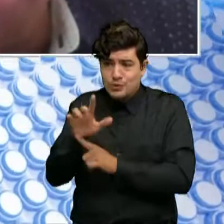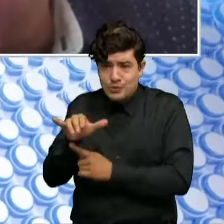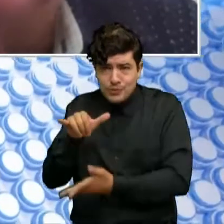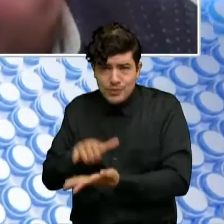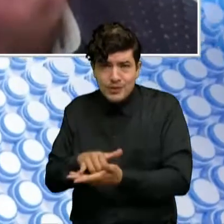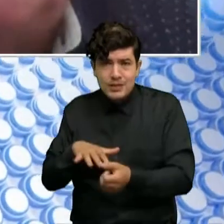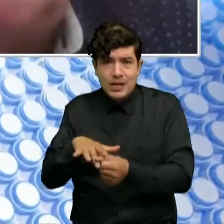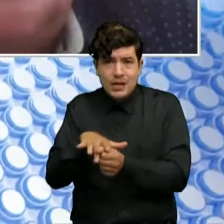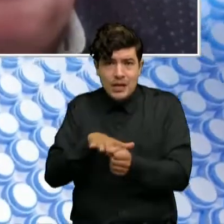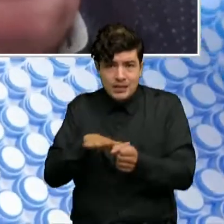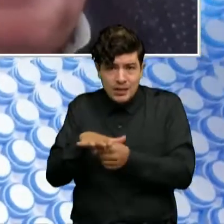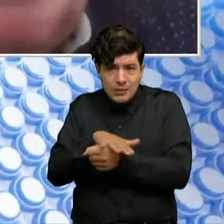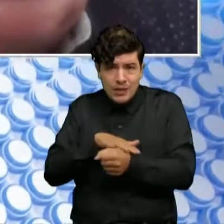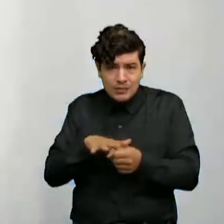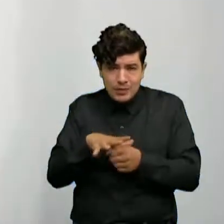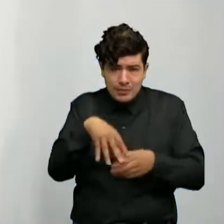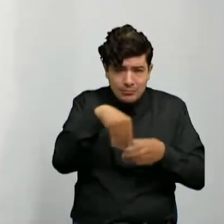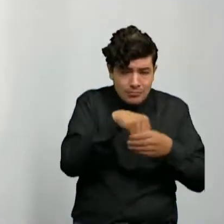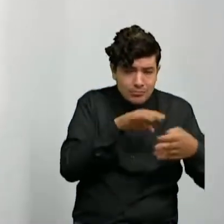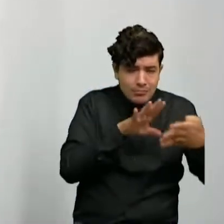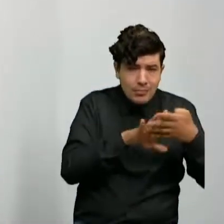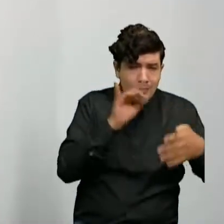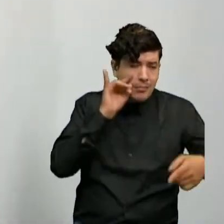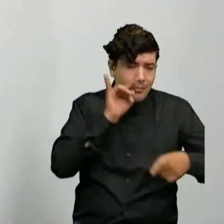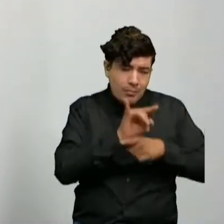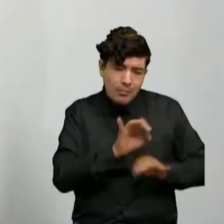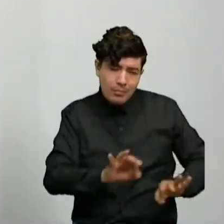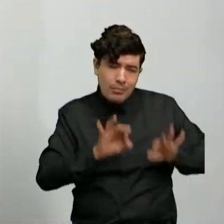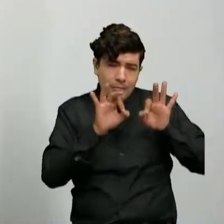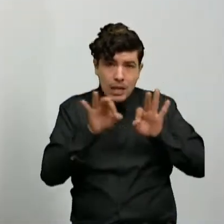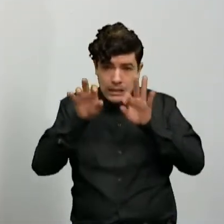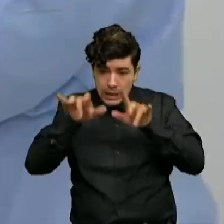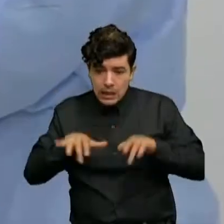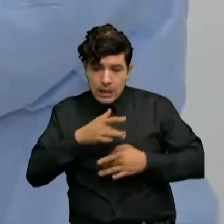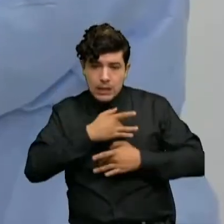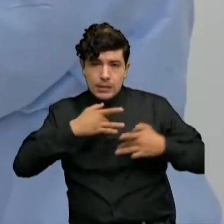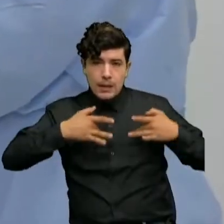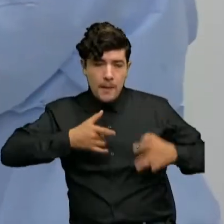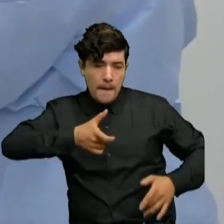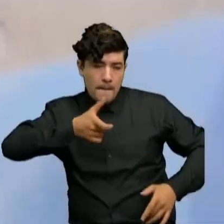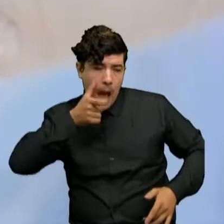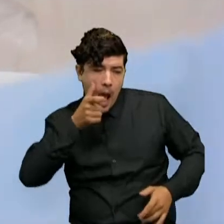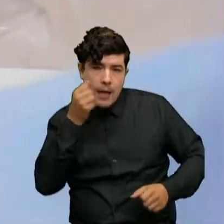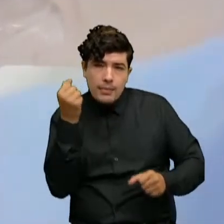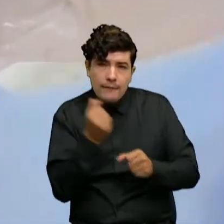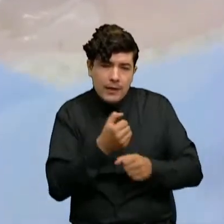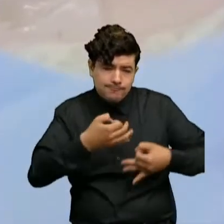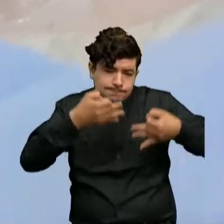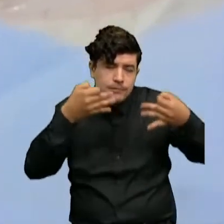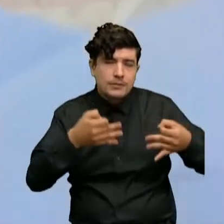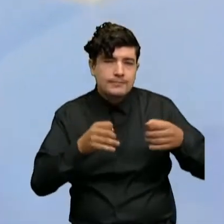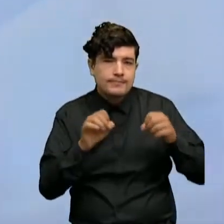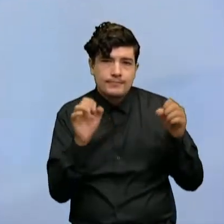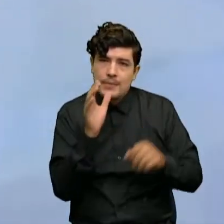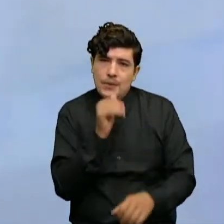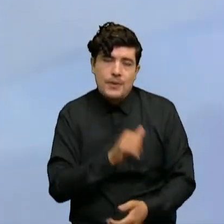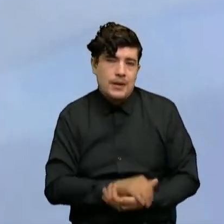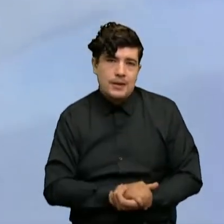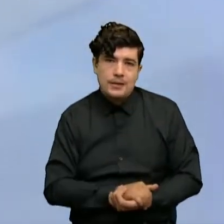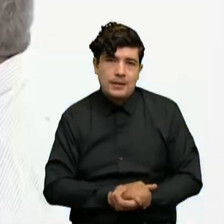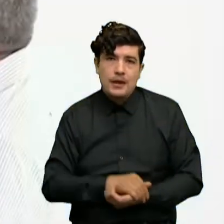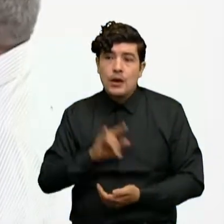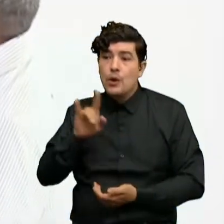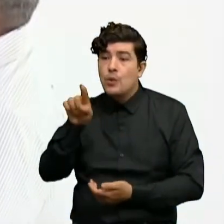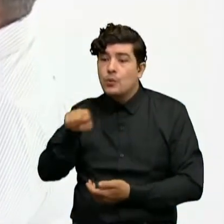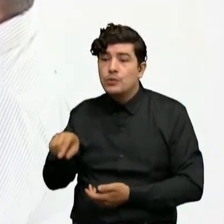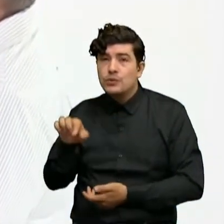esos controles. La Secretaría de Salud no está haciendo esa labor como debería hacerla realmente. La USPE, que